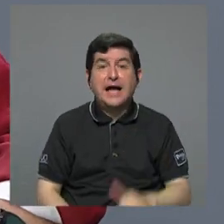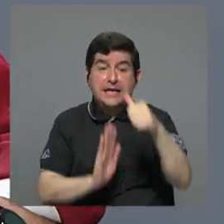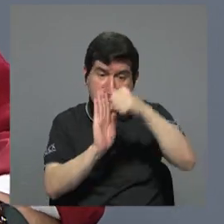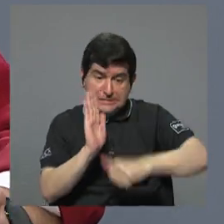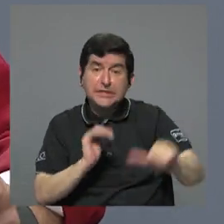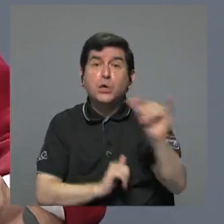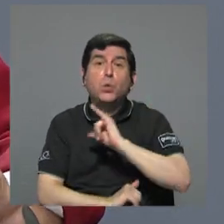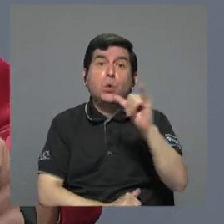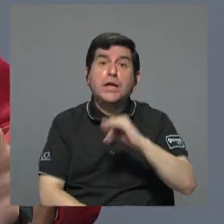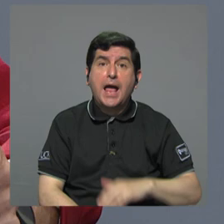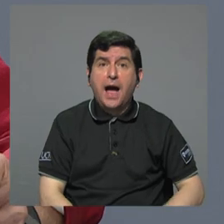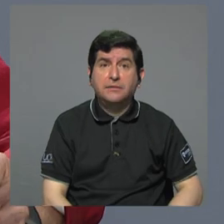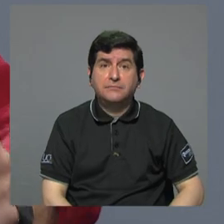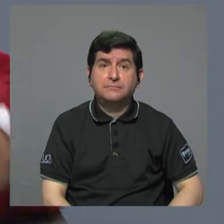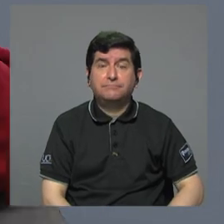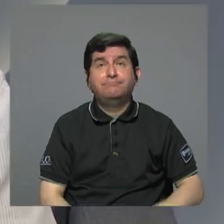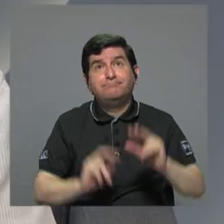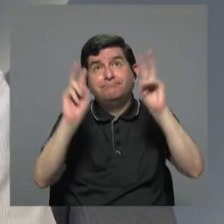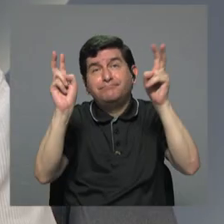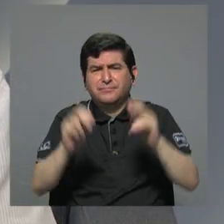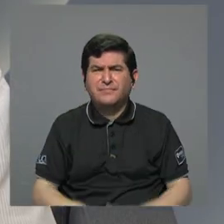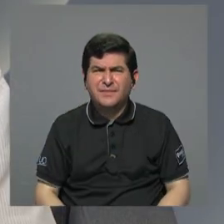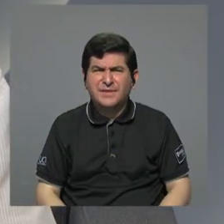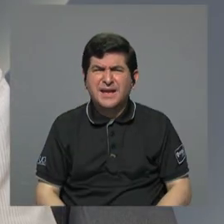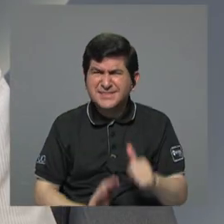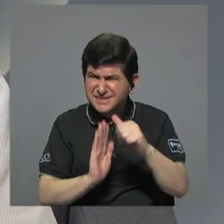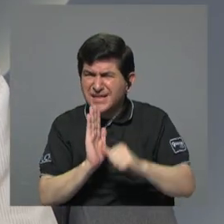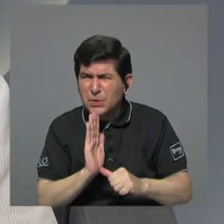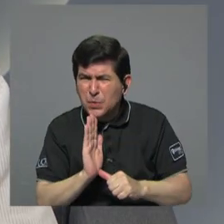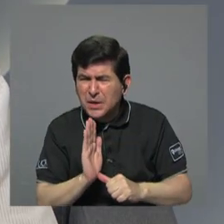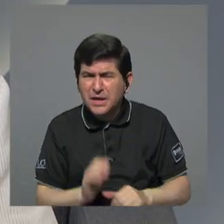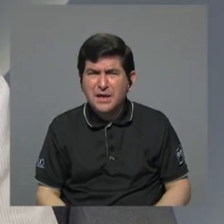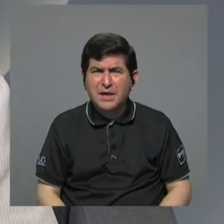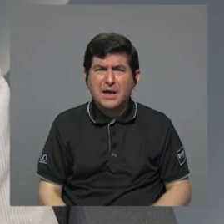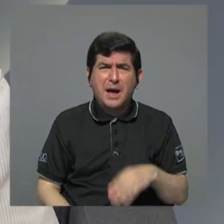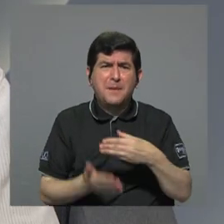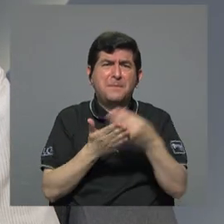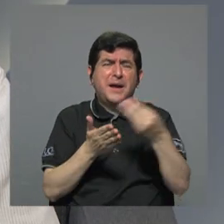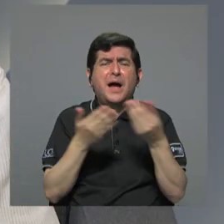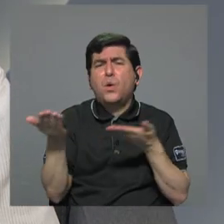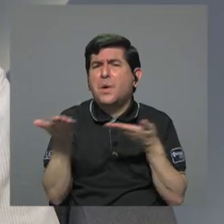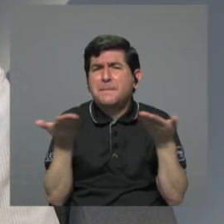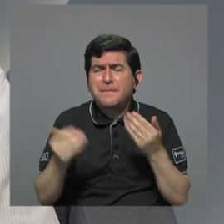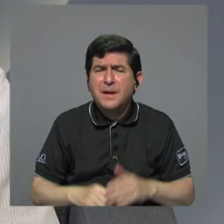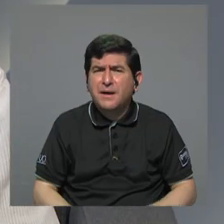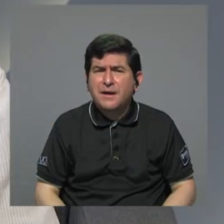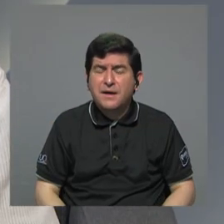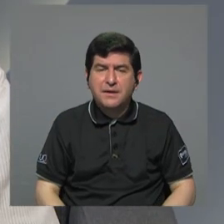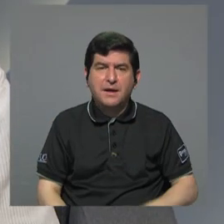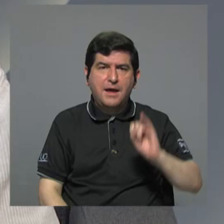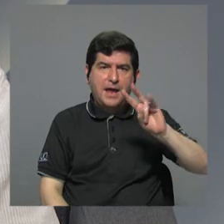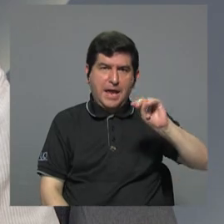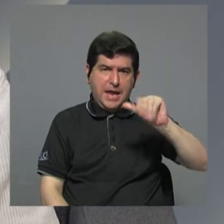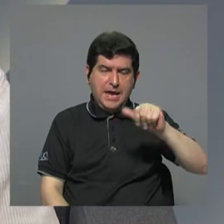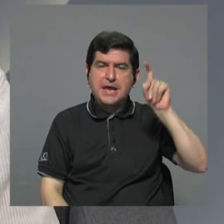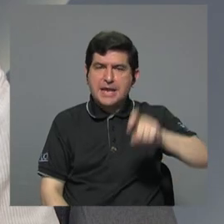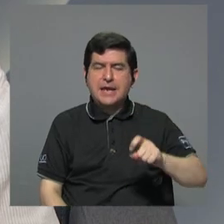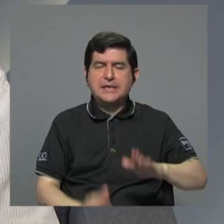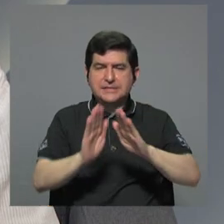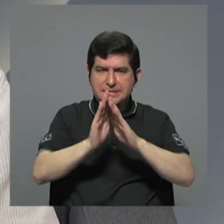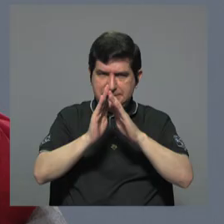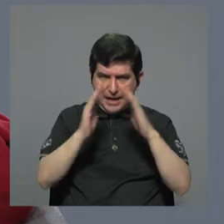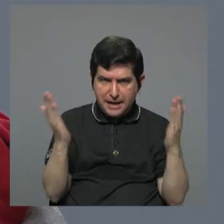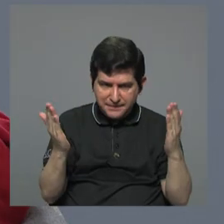también, ponerle cirugía. una cirugía, lo hicieron comprar servicios. Pero bueno, eso, el INAH hay que abrir